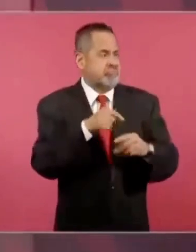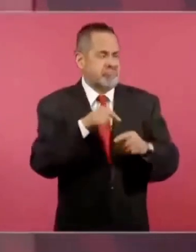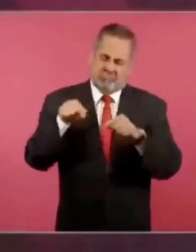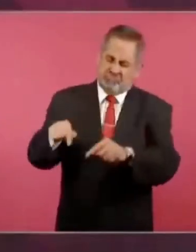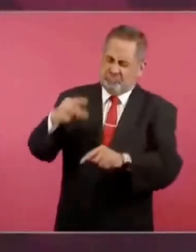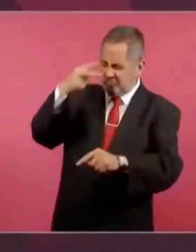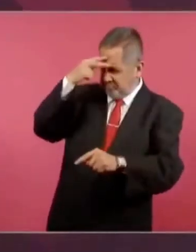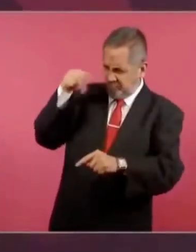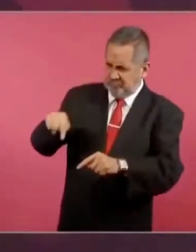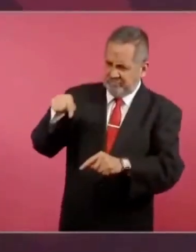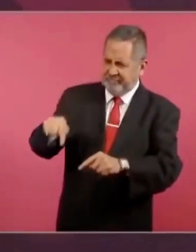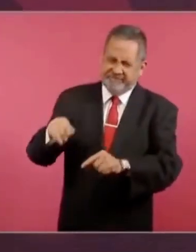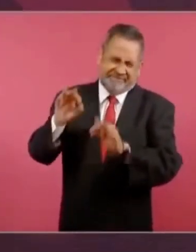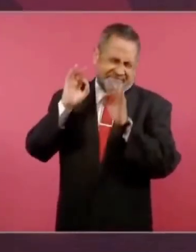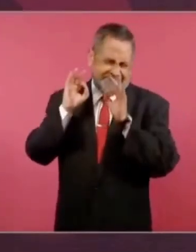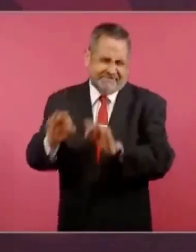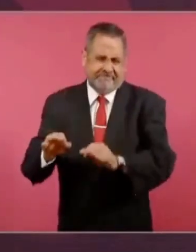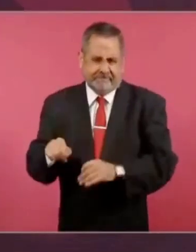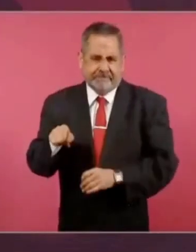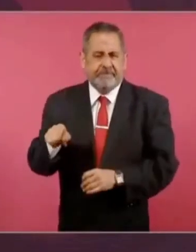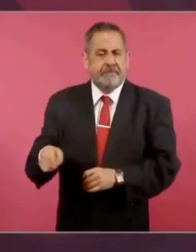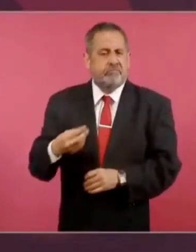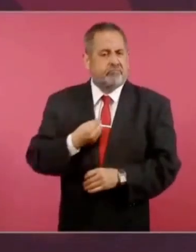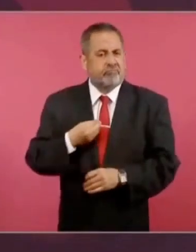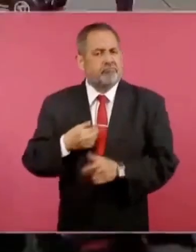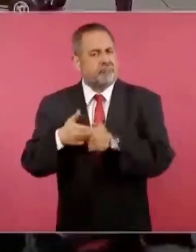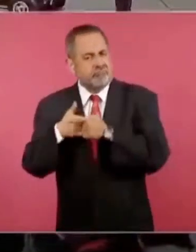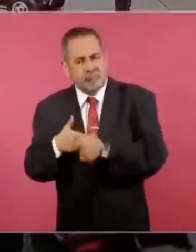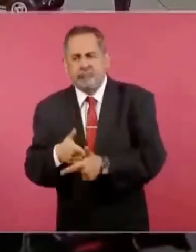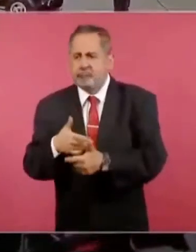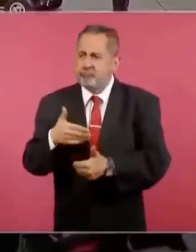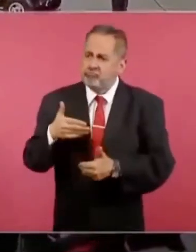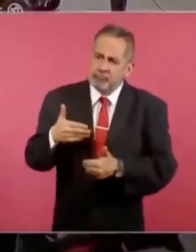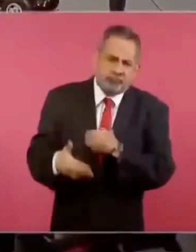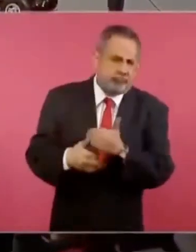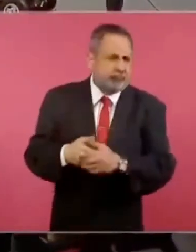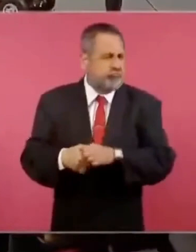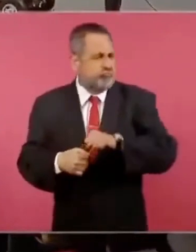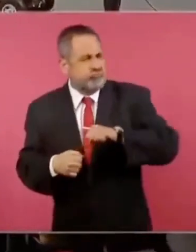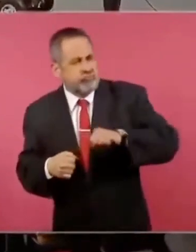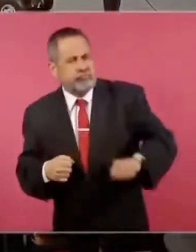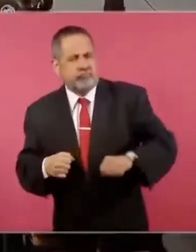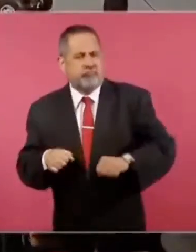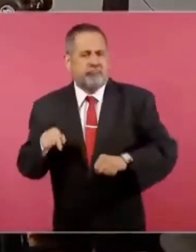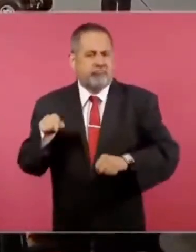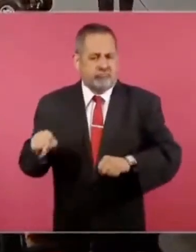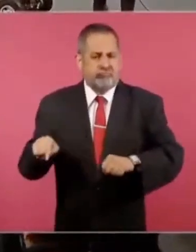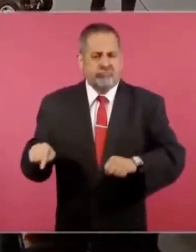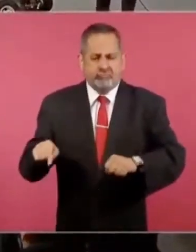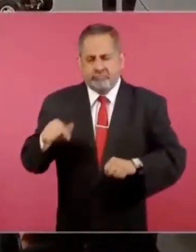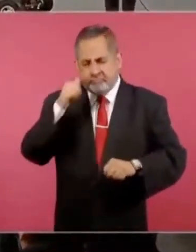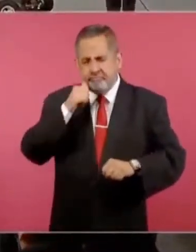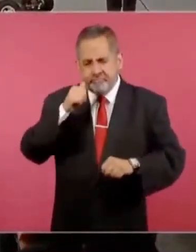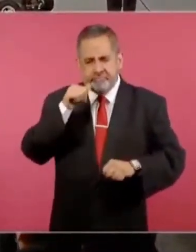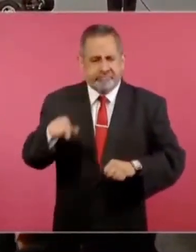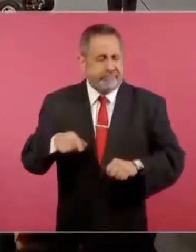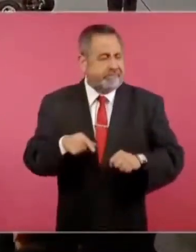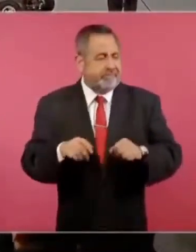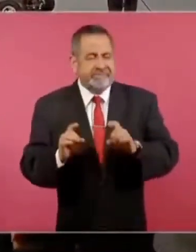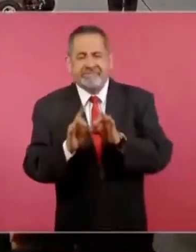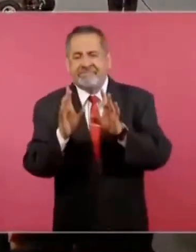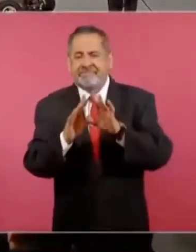enfrentamos todos los males